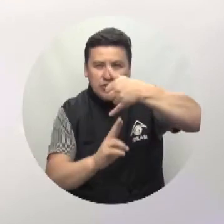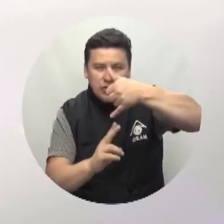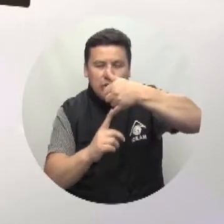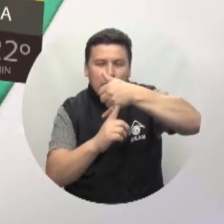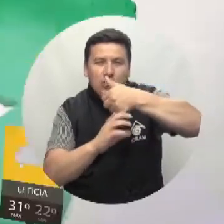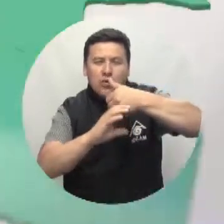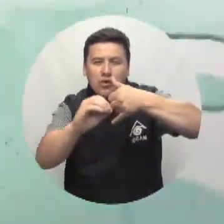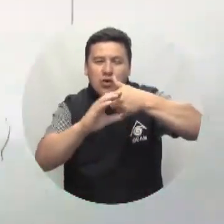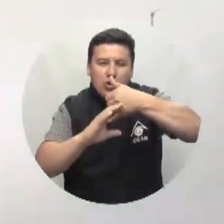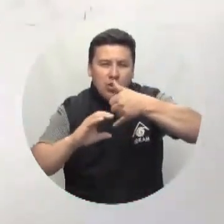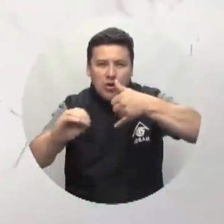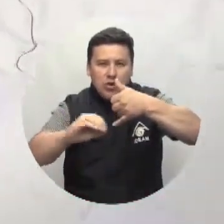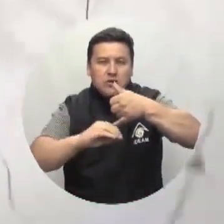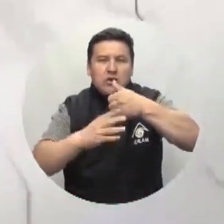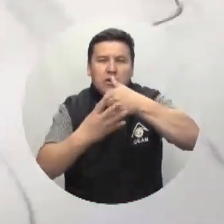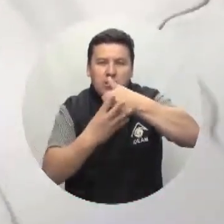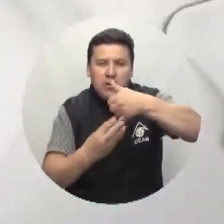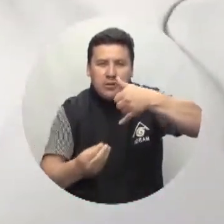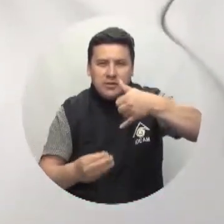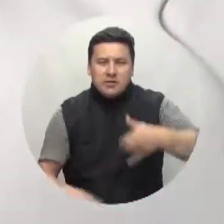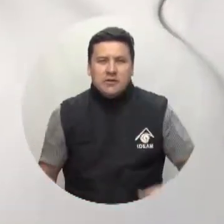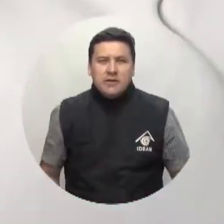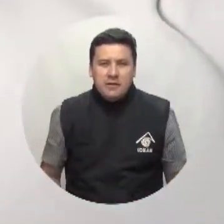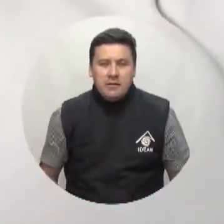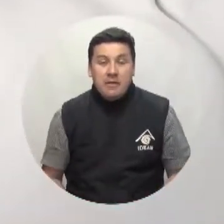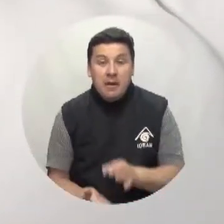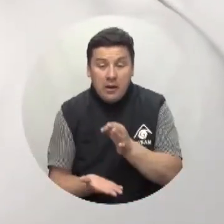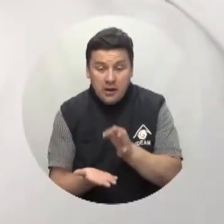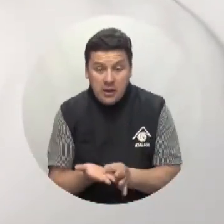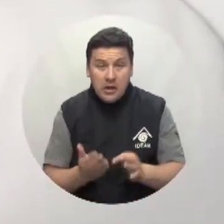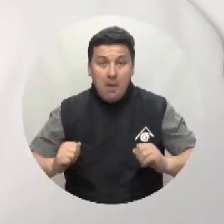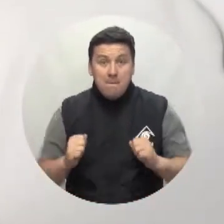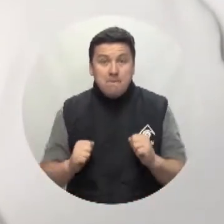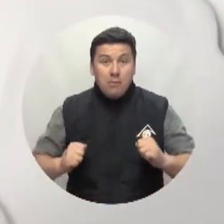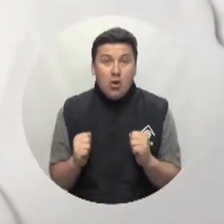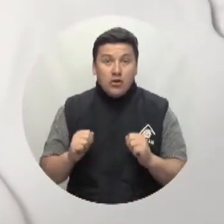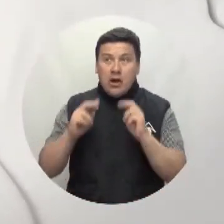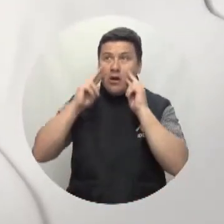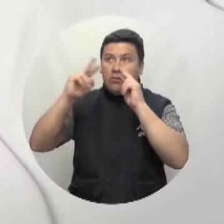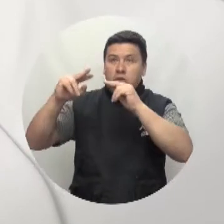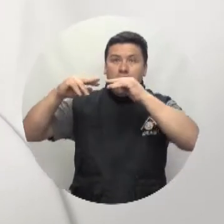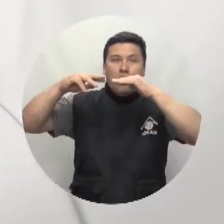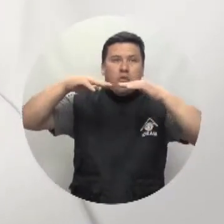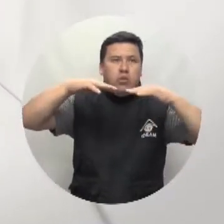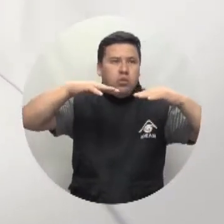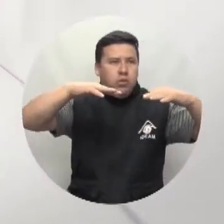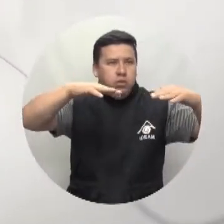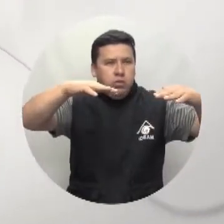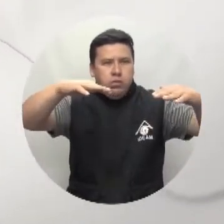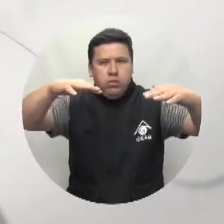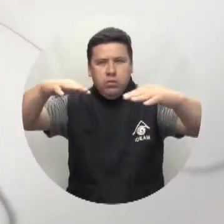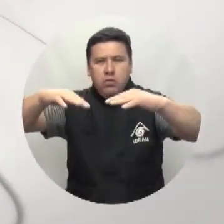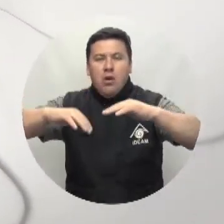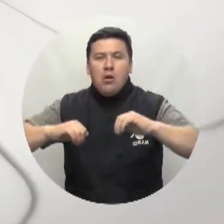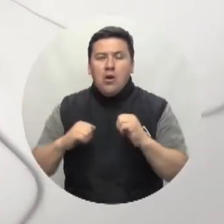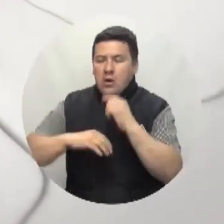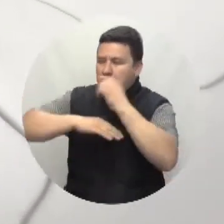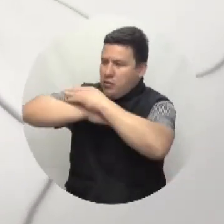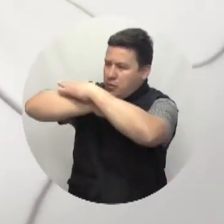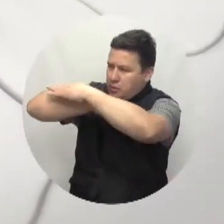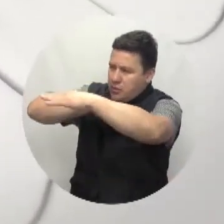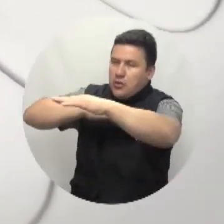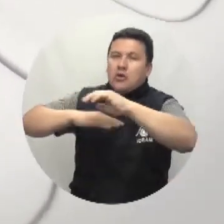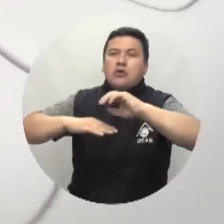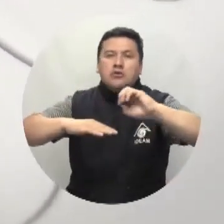Guaynía y occidente del Baupés La capital seguirá cubierta con amplias nubes en la ciudad como en la sabana, con